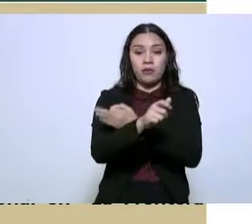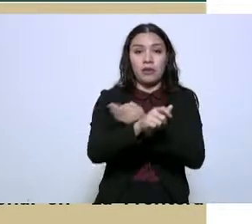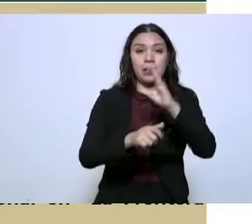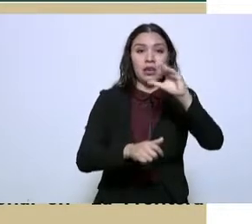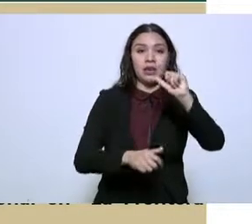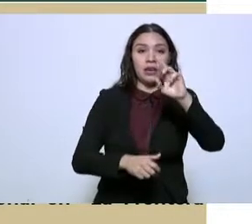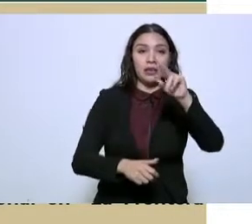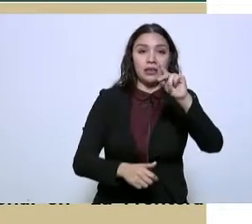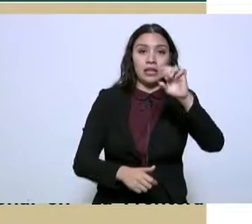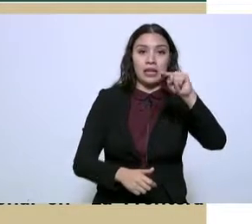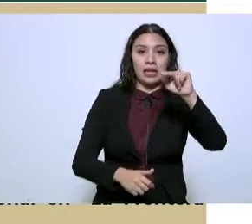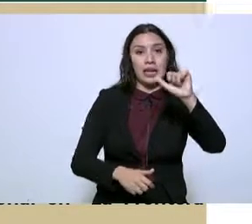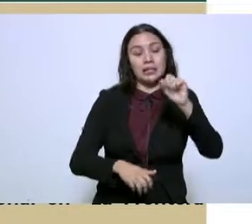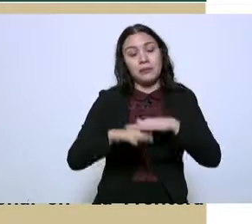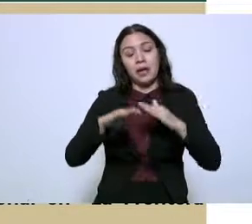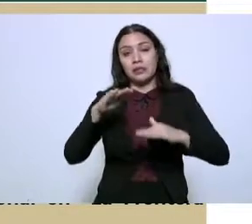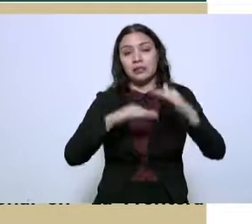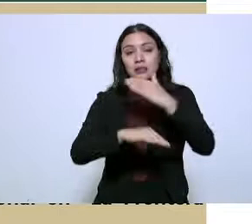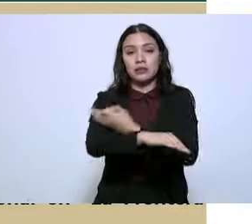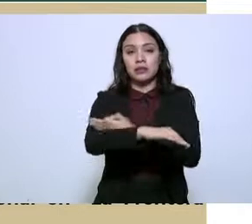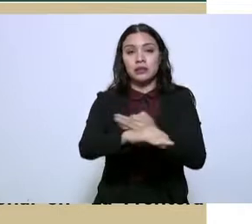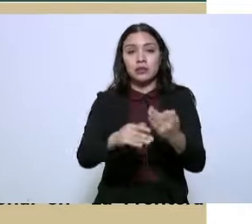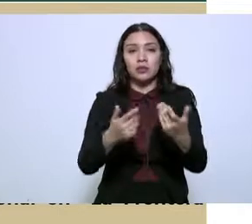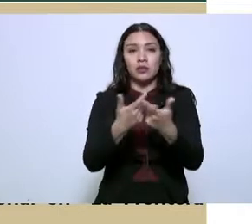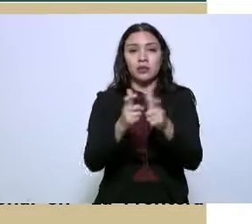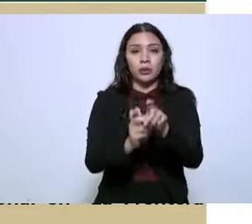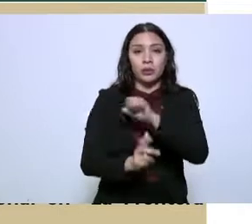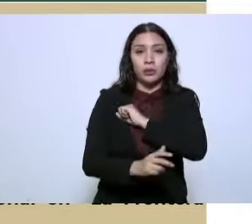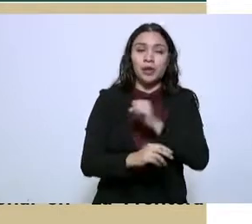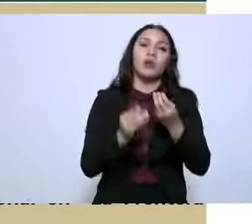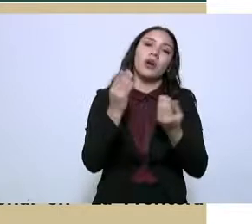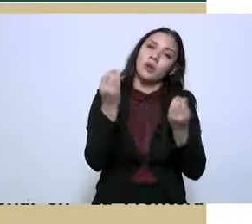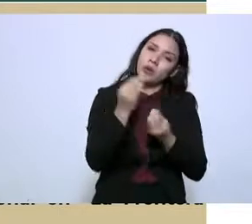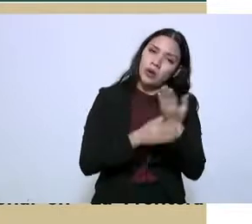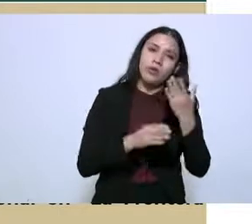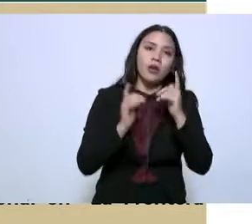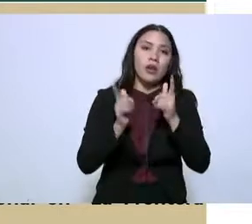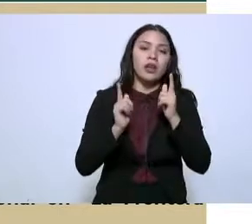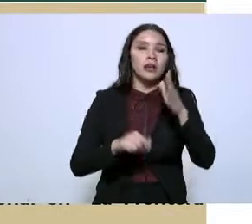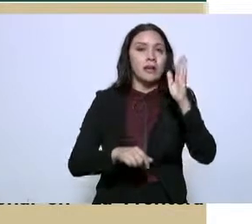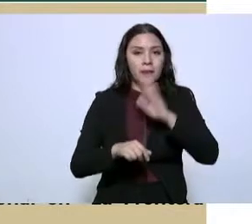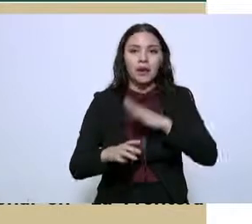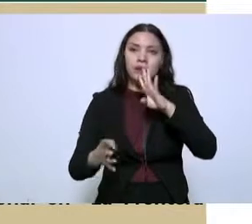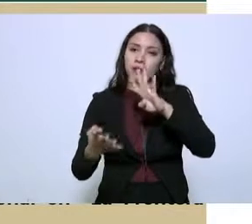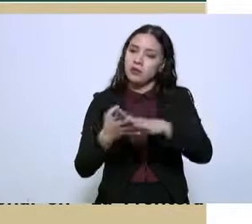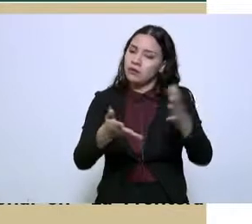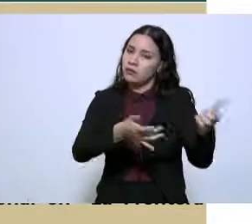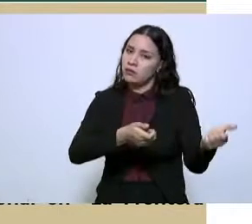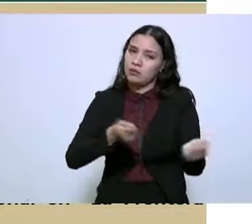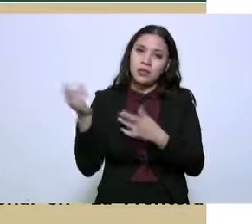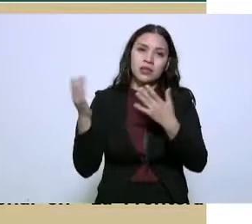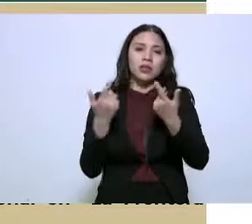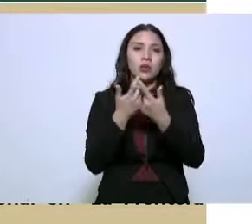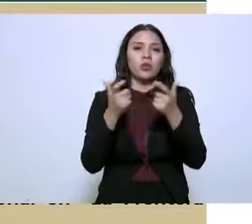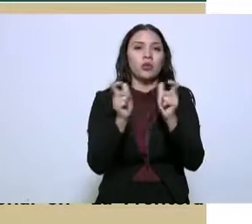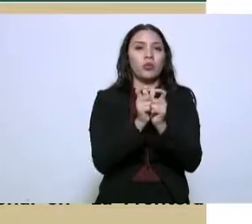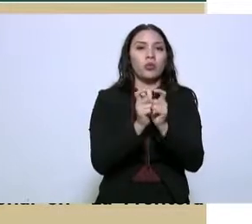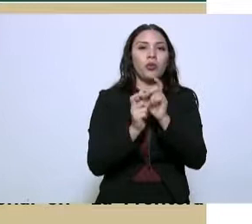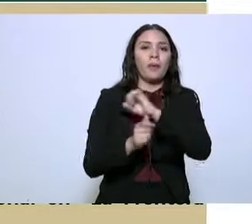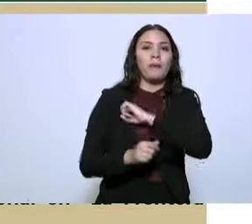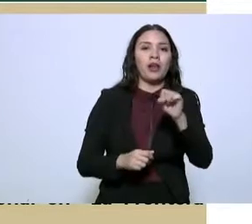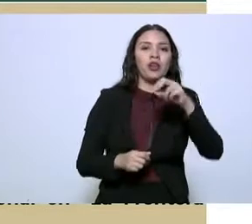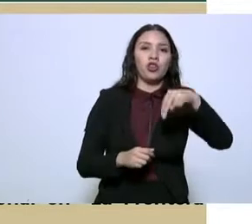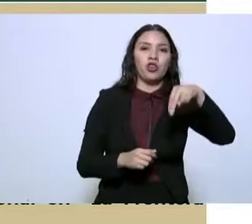cártel del Golfo. En Nuevo Laredo, el 7 de febrero, un delincuente más del cártel del Noreste.